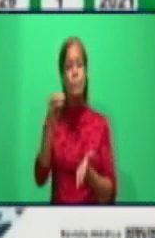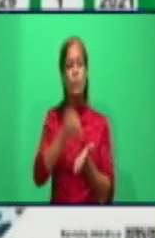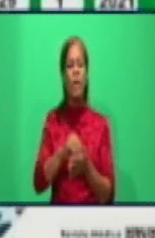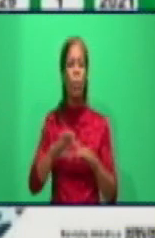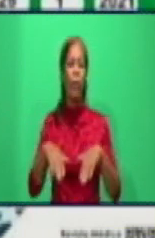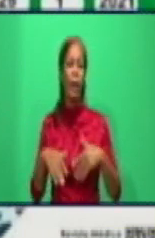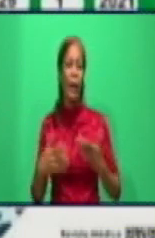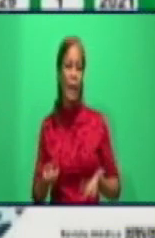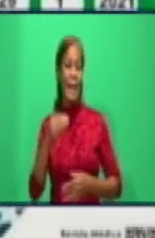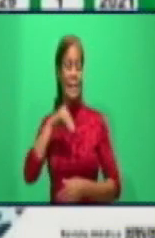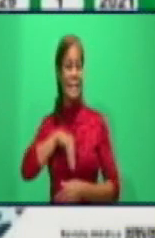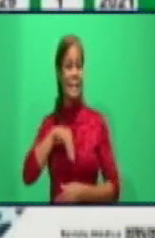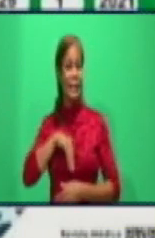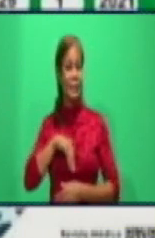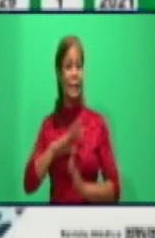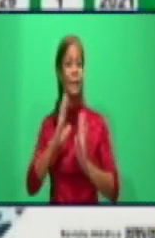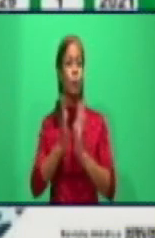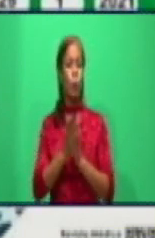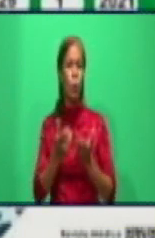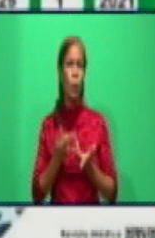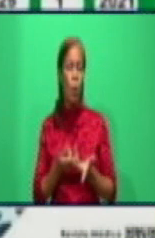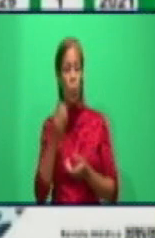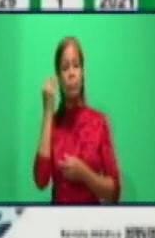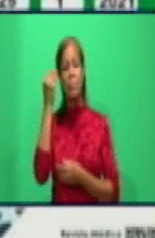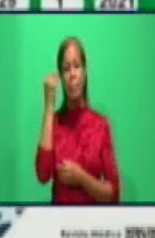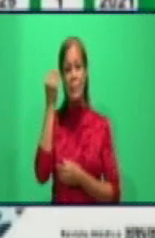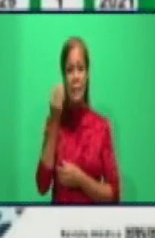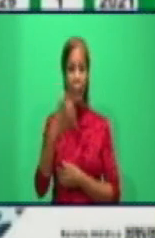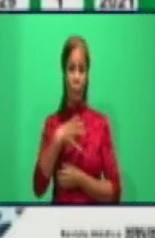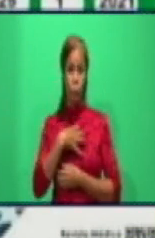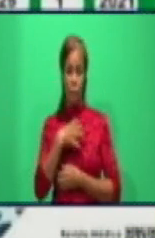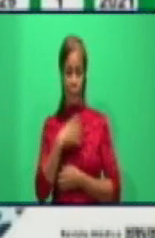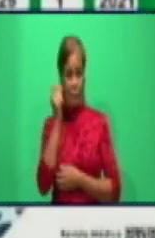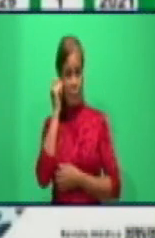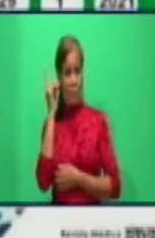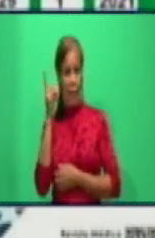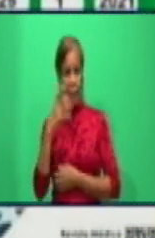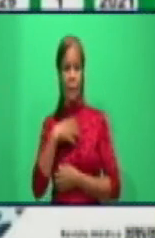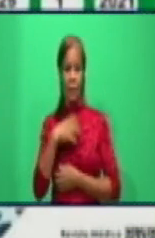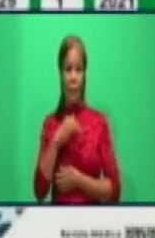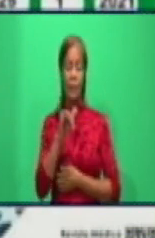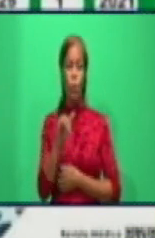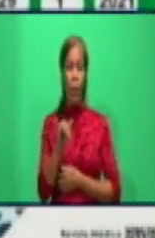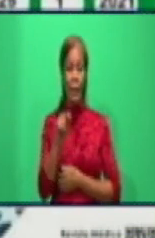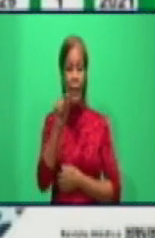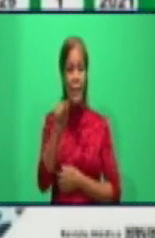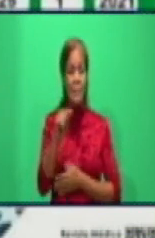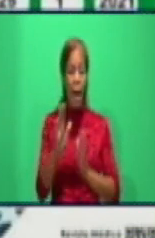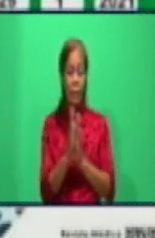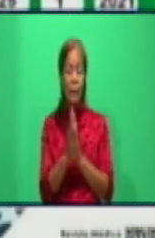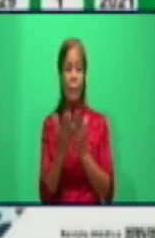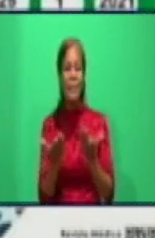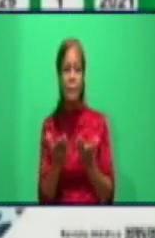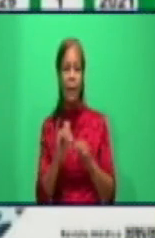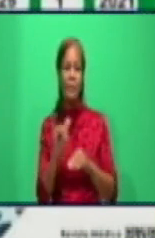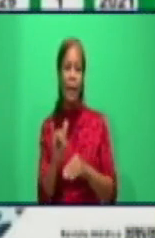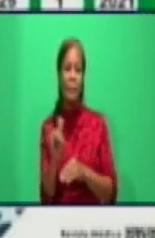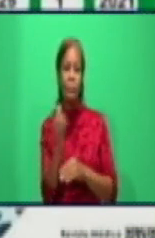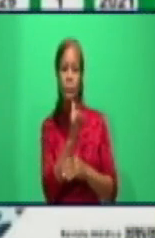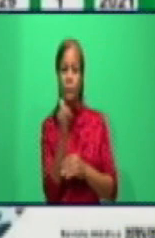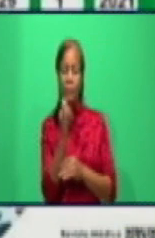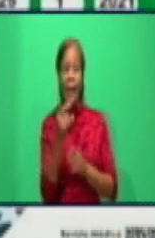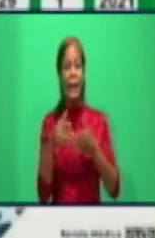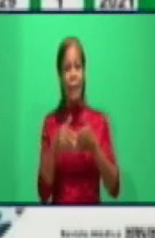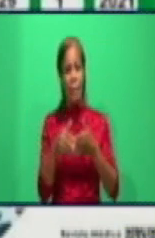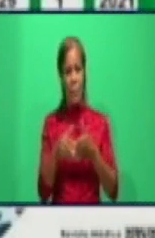y sus artículos en la revista 2 de diciembre, que vuelvo y repito, una revista granmenza, una revista autóctona de la población.